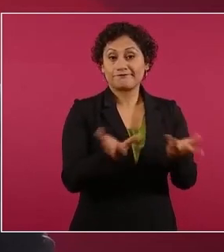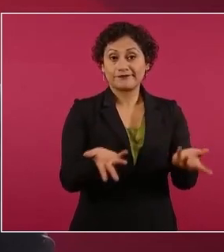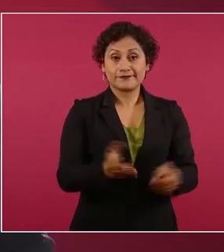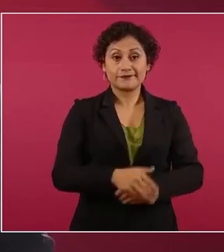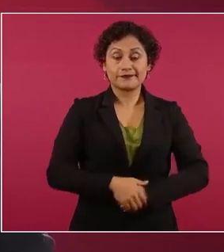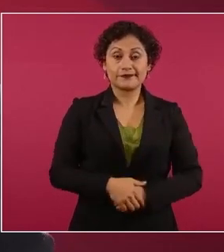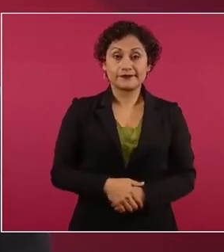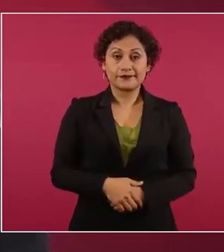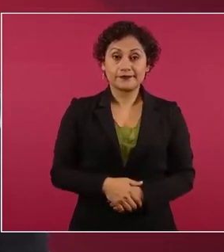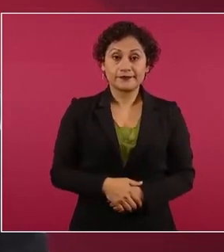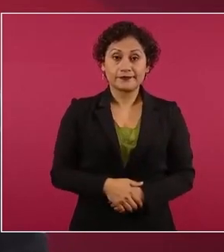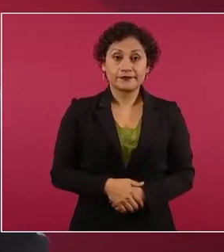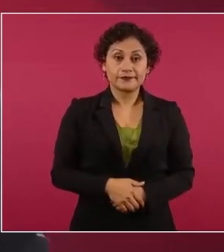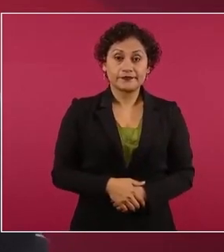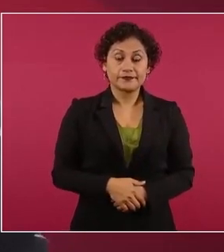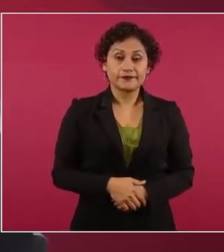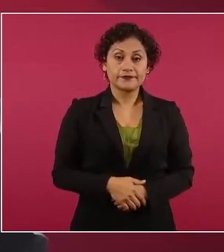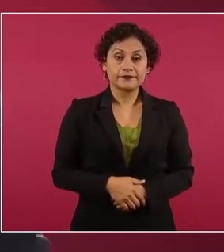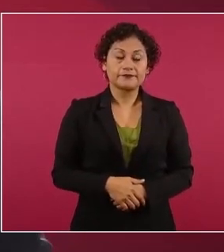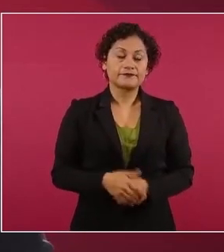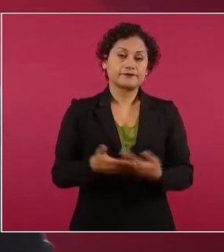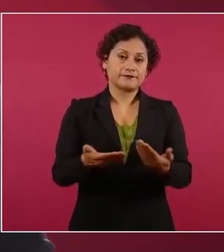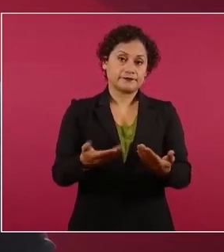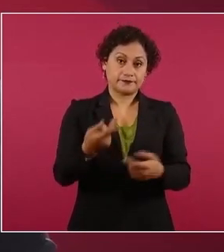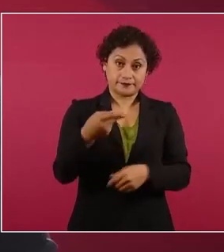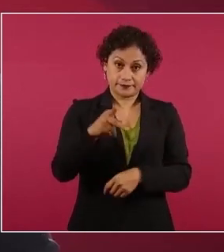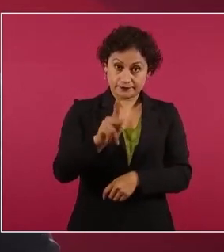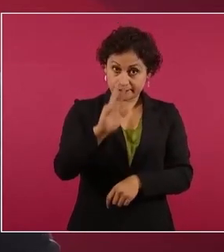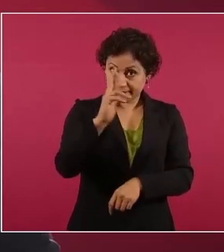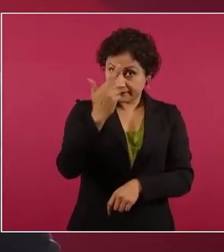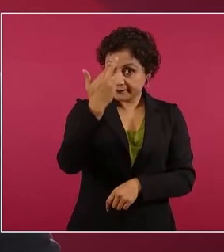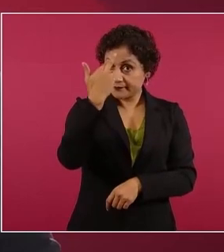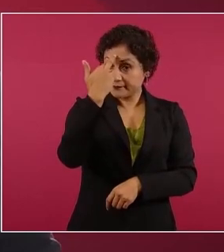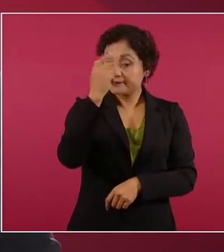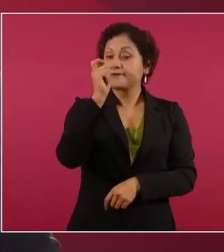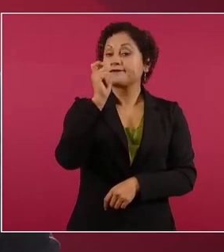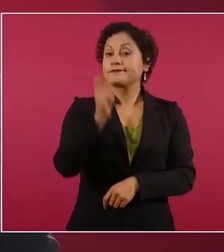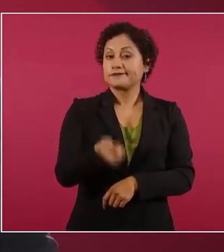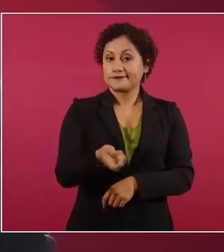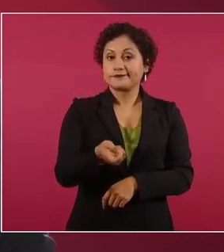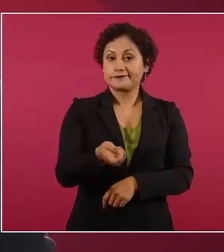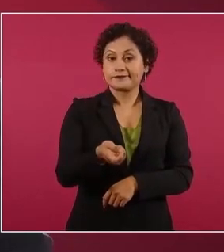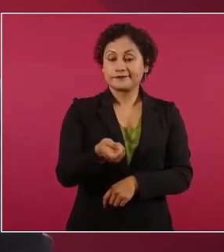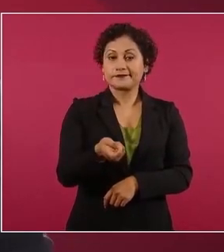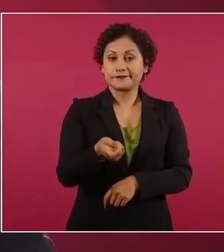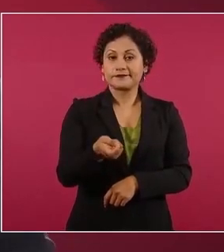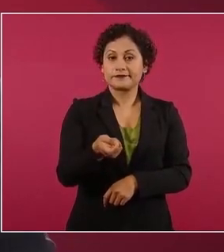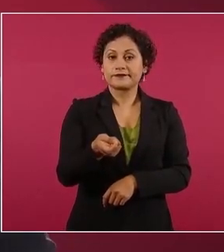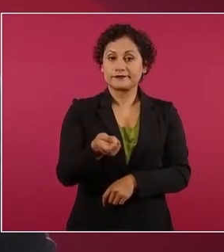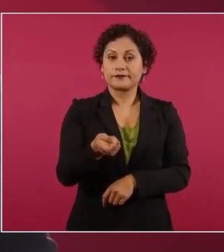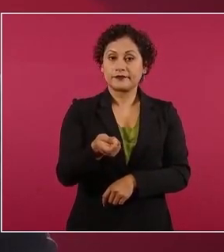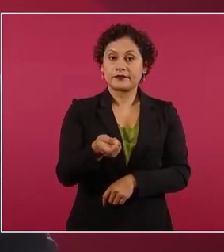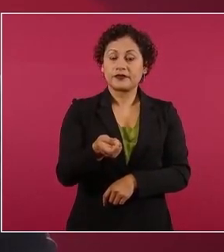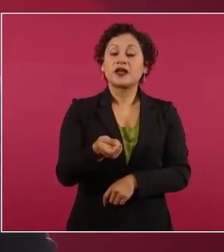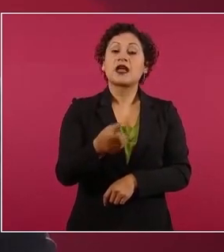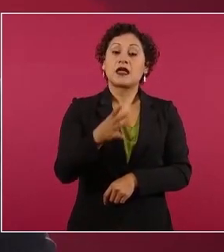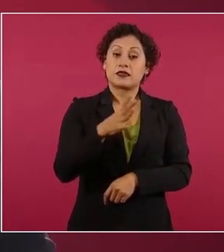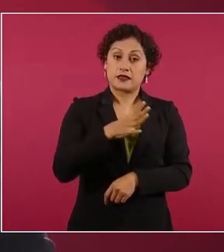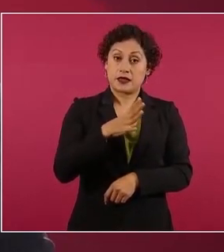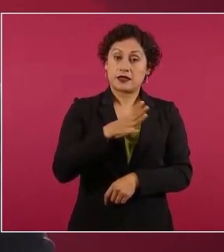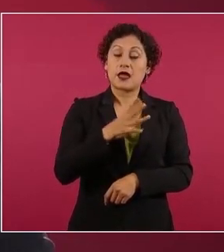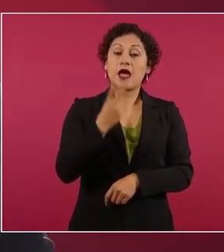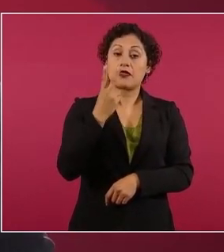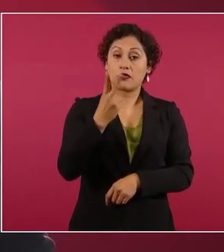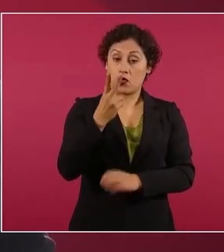no hay que olvidar que se tenían dos empresas públicas